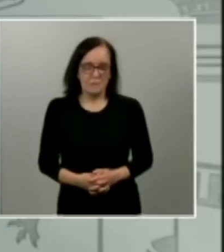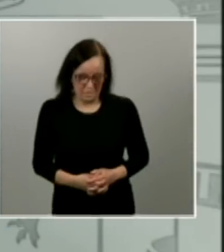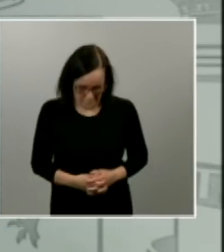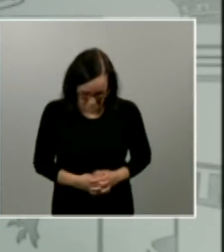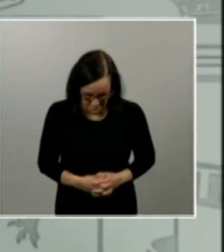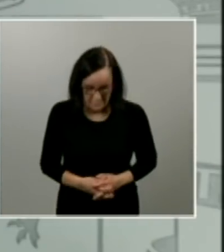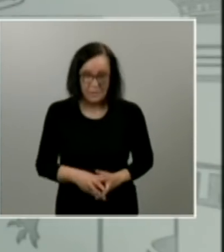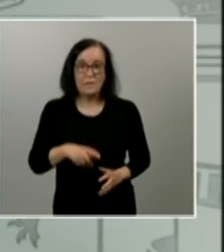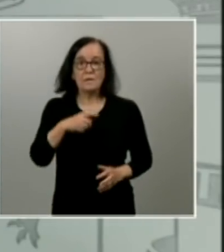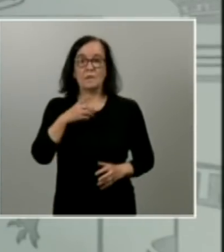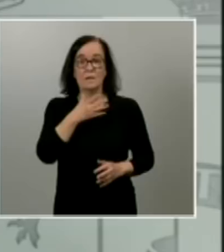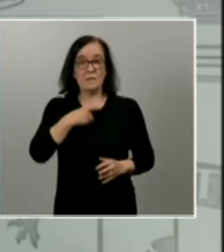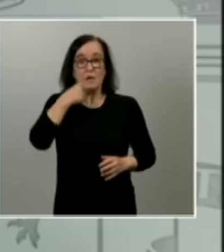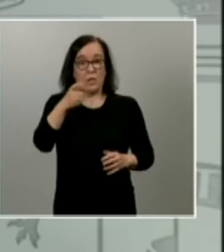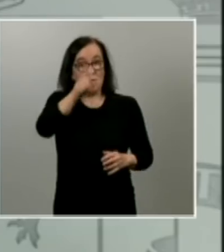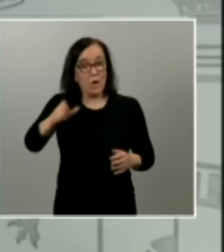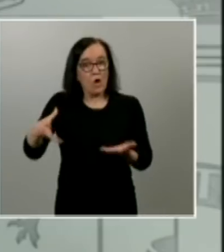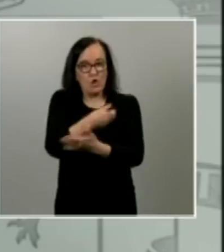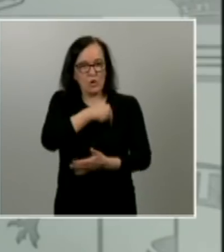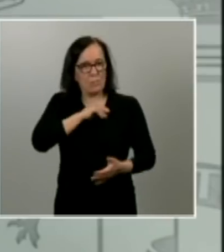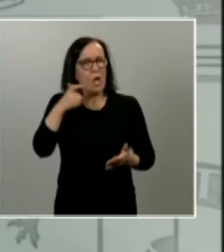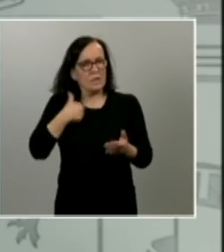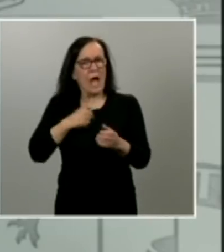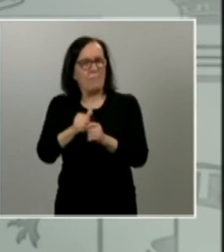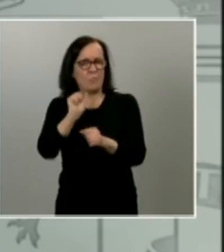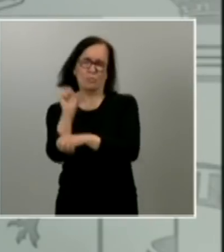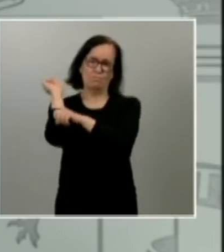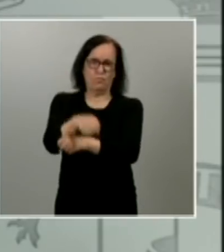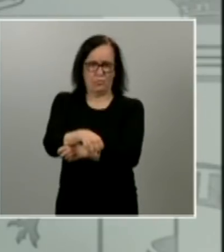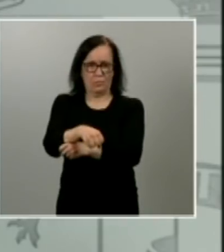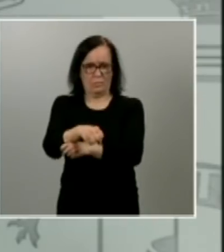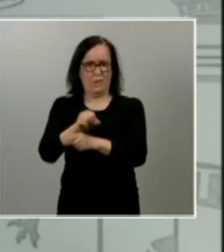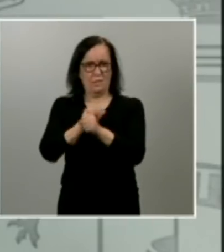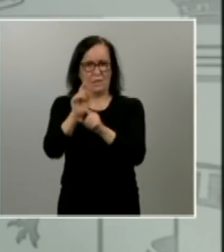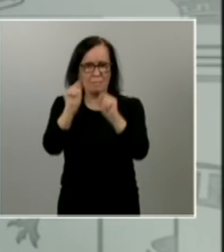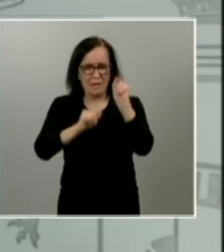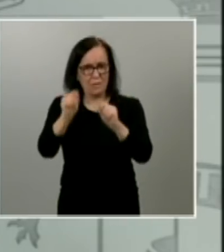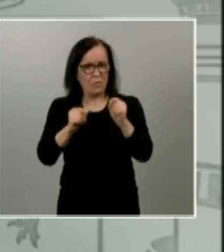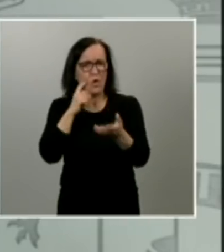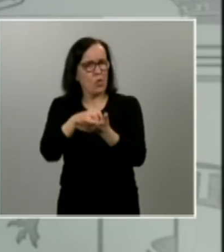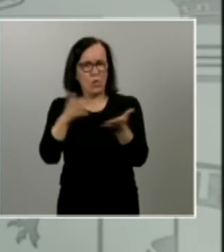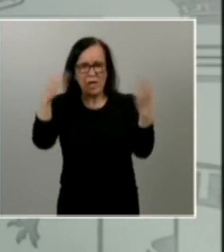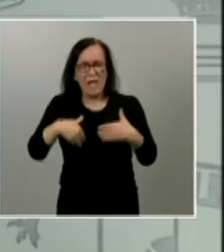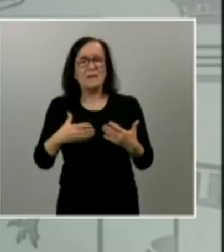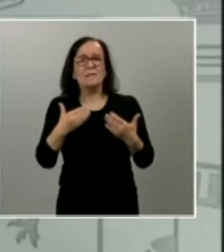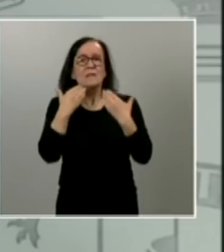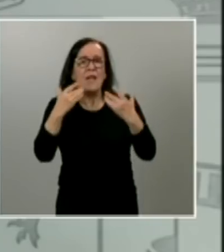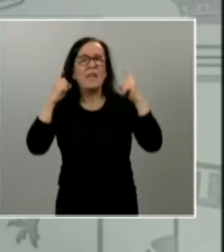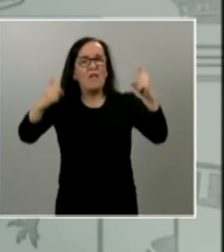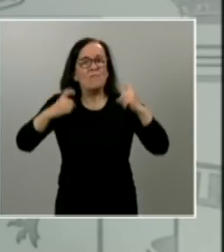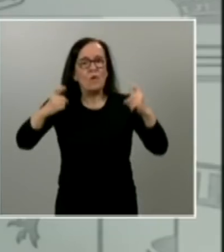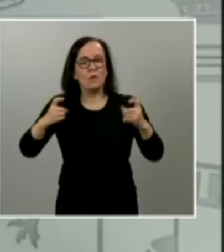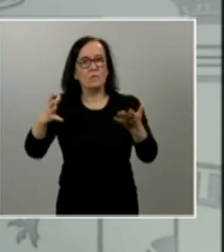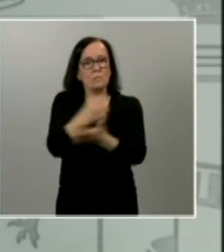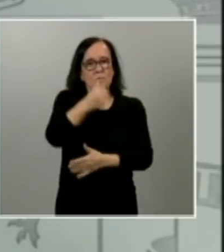pandemia no os quepa duda ya hemos empezado a hacerlo gracias al esfuerzo de todas de todos empezamos a ver los primeros